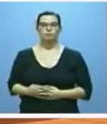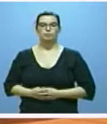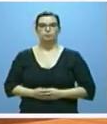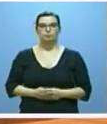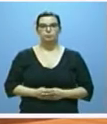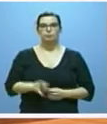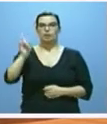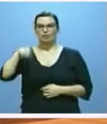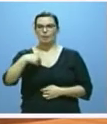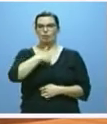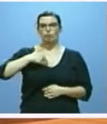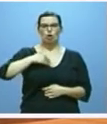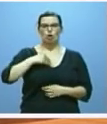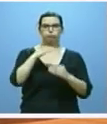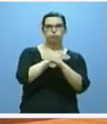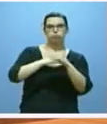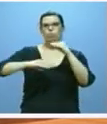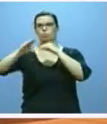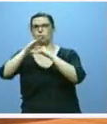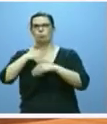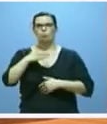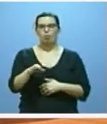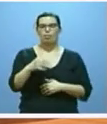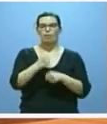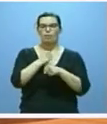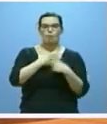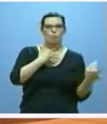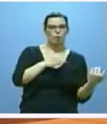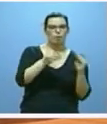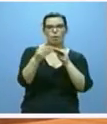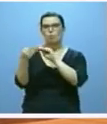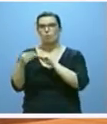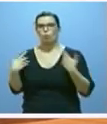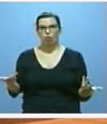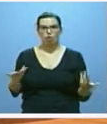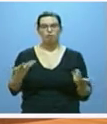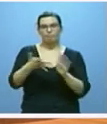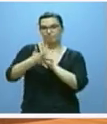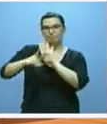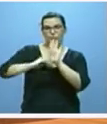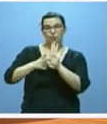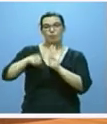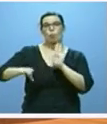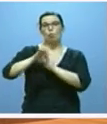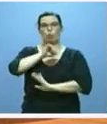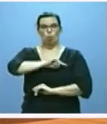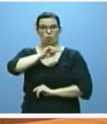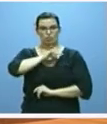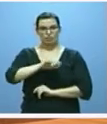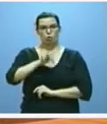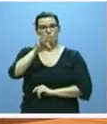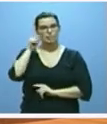régimen de incompatibilidades, actividades compatibles y conflicto de intereses, código ético y de